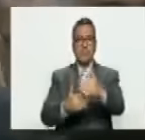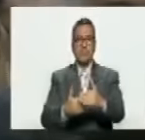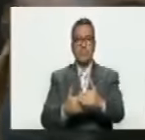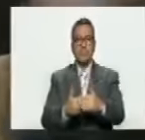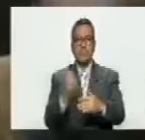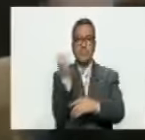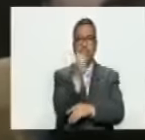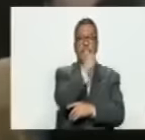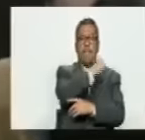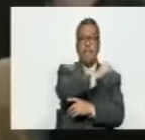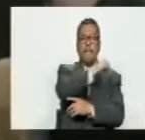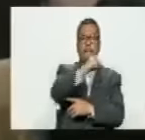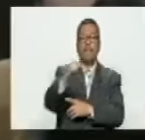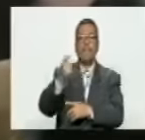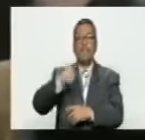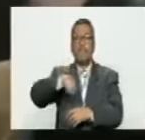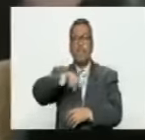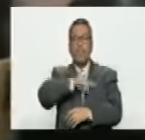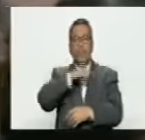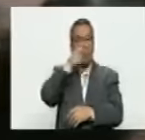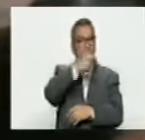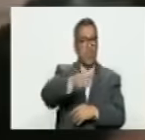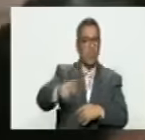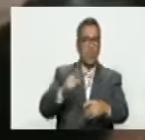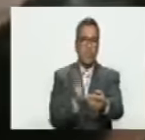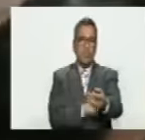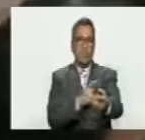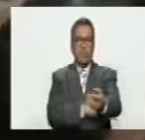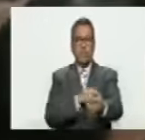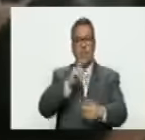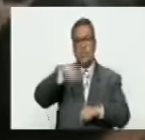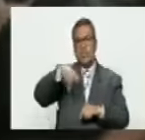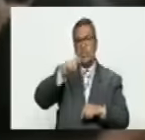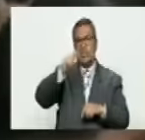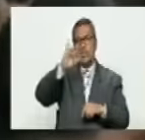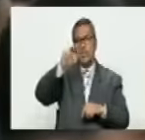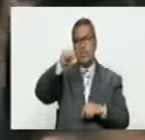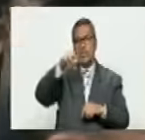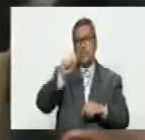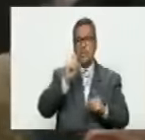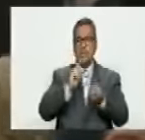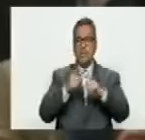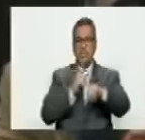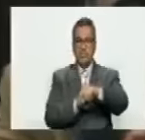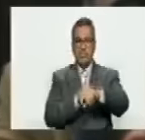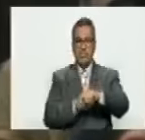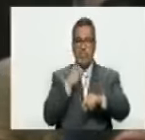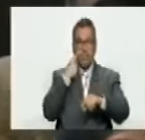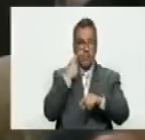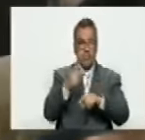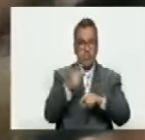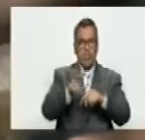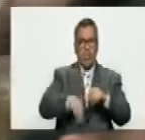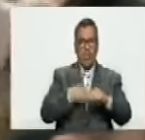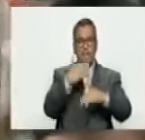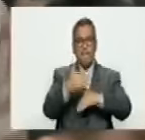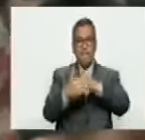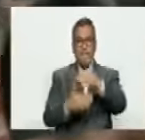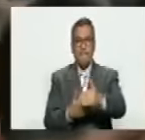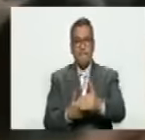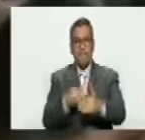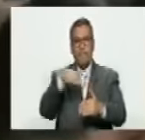asesinar a nuestro pueblo de hermanos palestinos. hoy hace horas vimos cómo avanzaban en